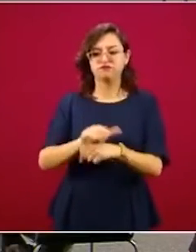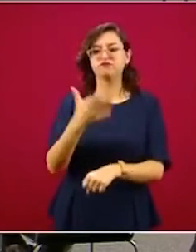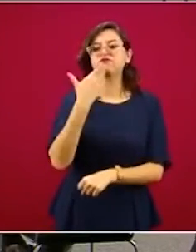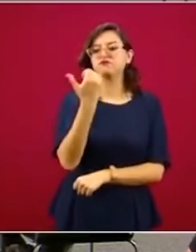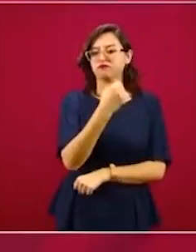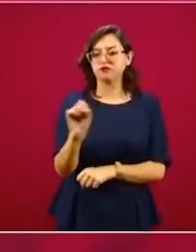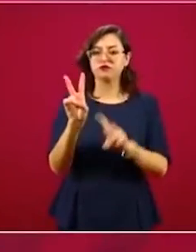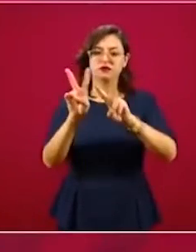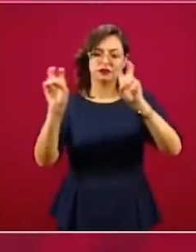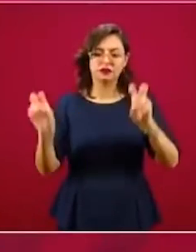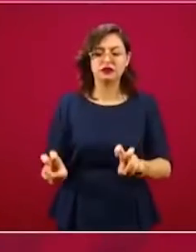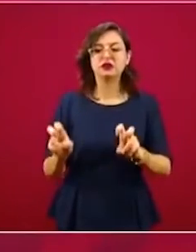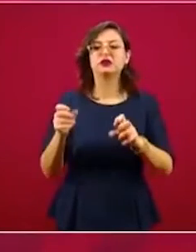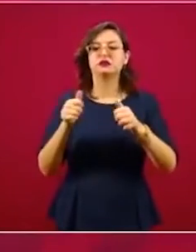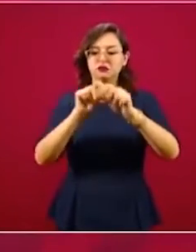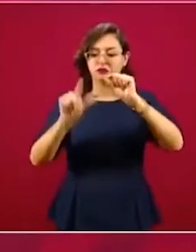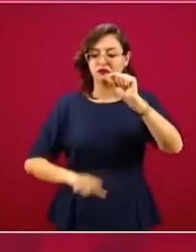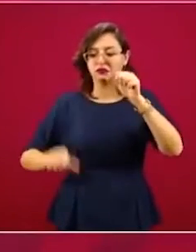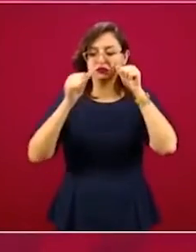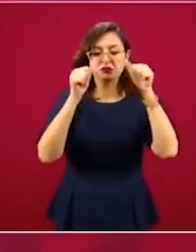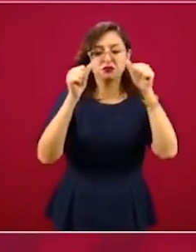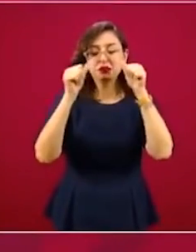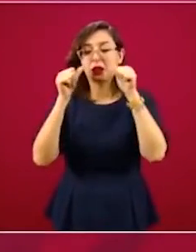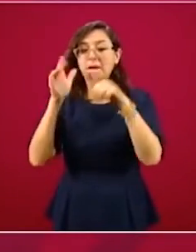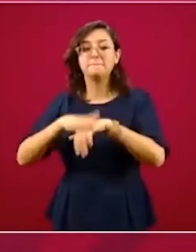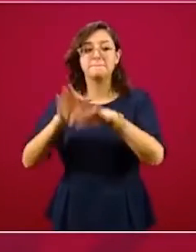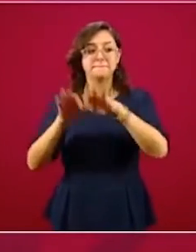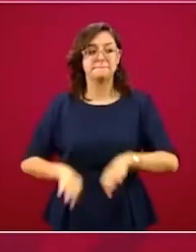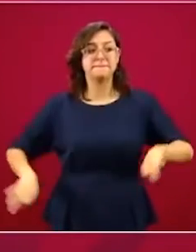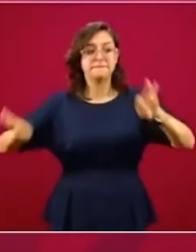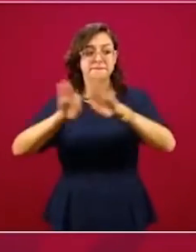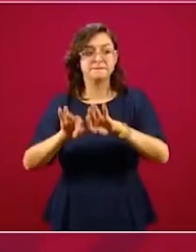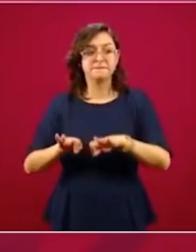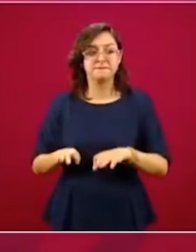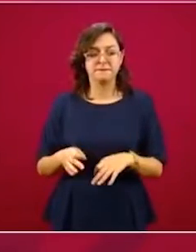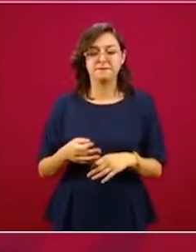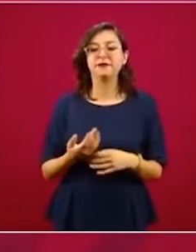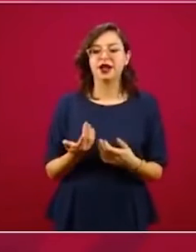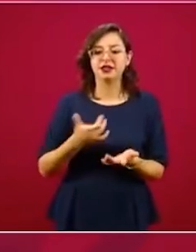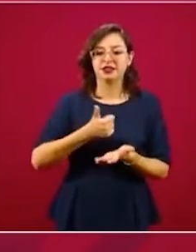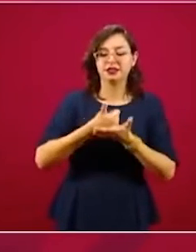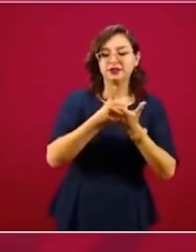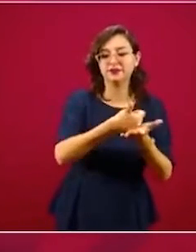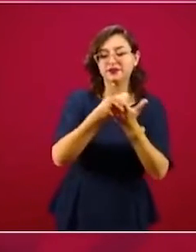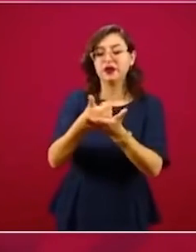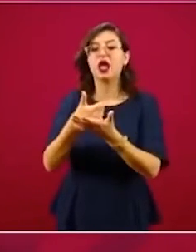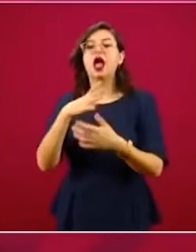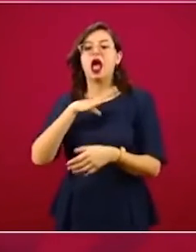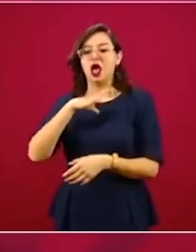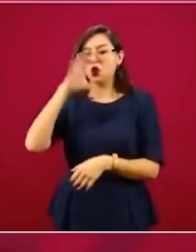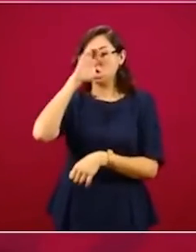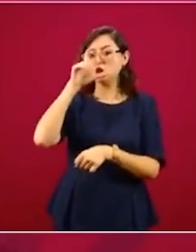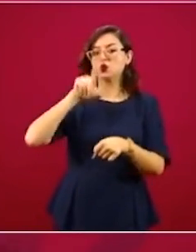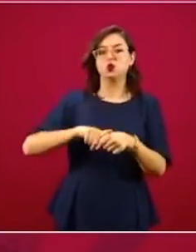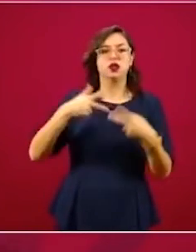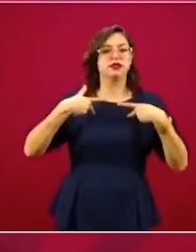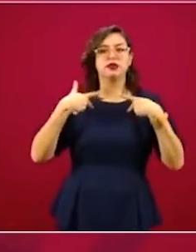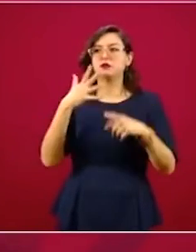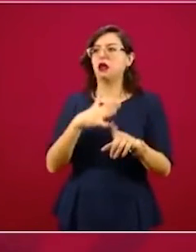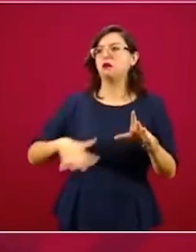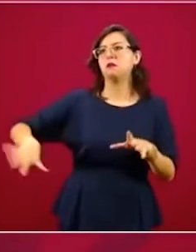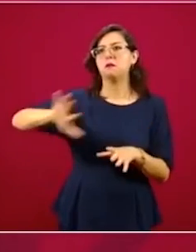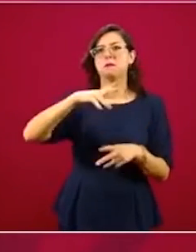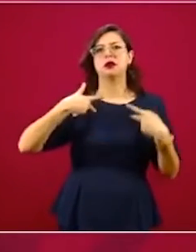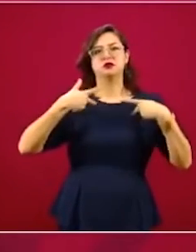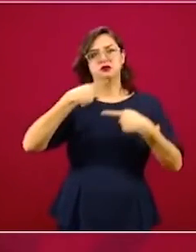atender emergencias en nuestro país. Y lo más importante, existe una cultura de protección civil en la población de nuestro